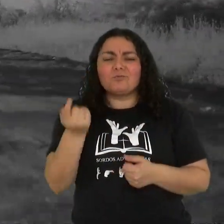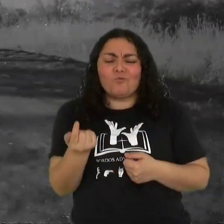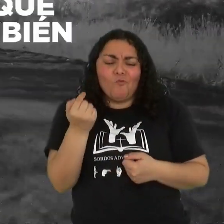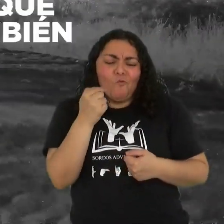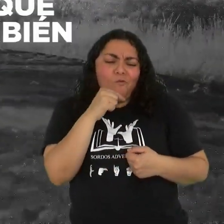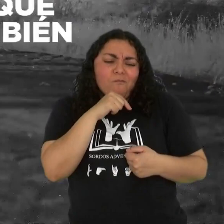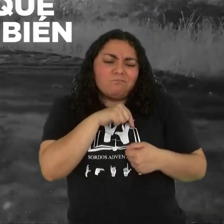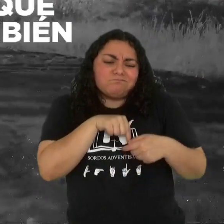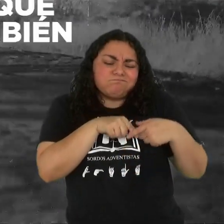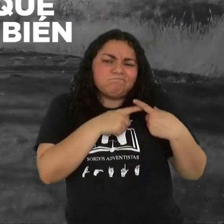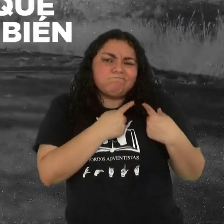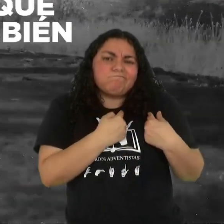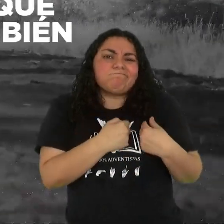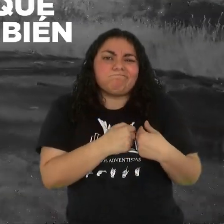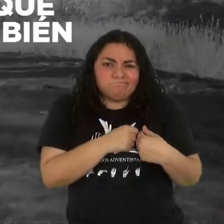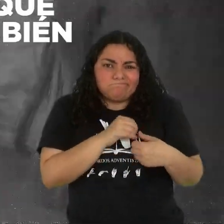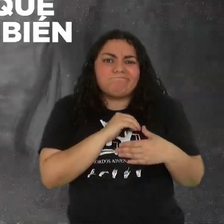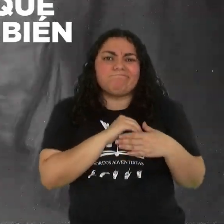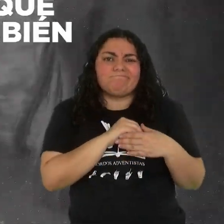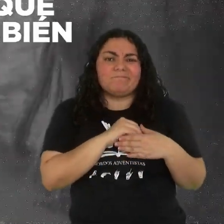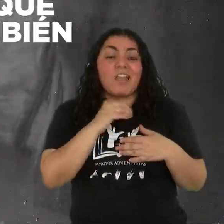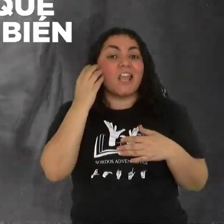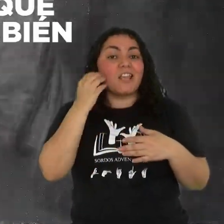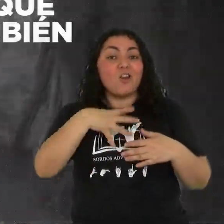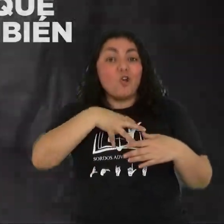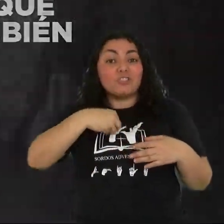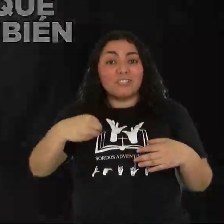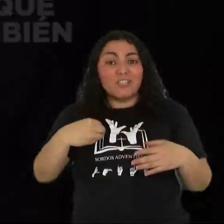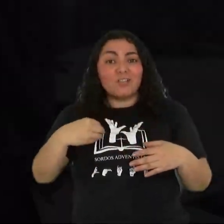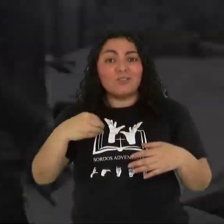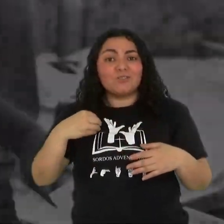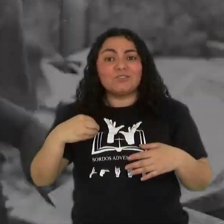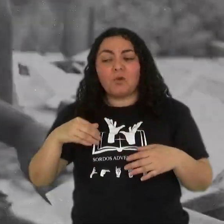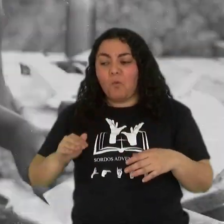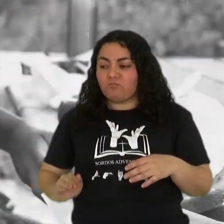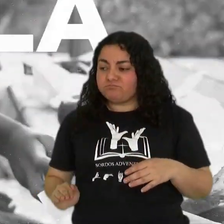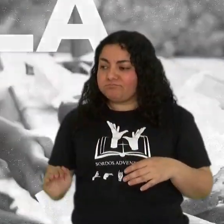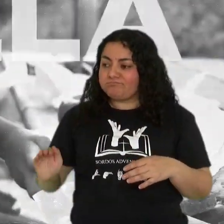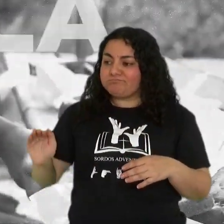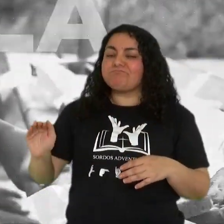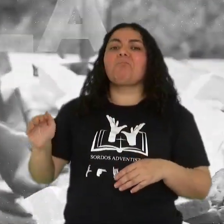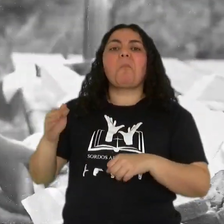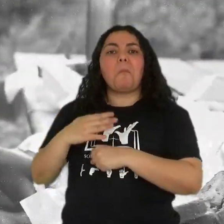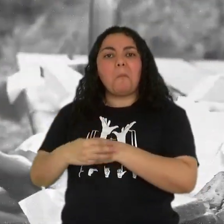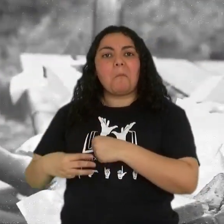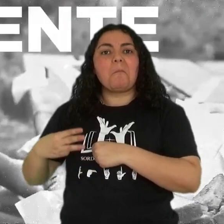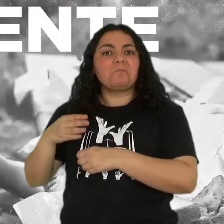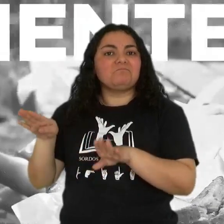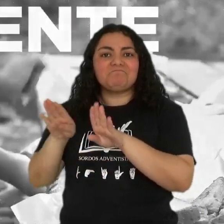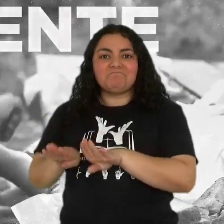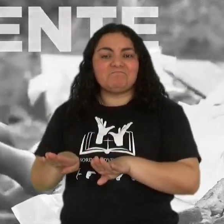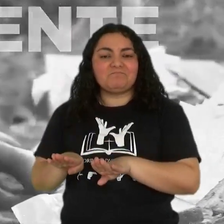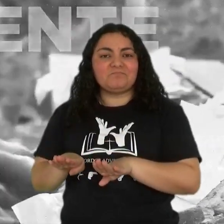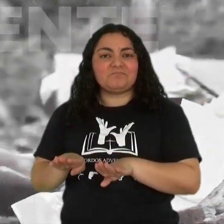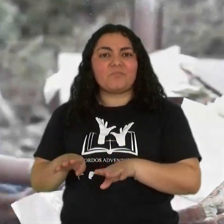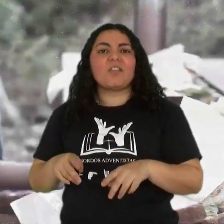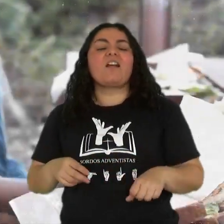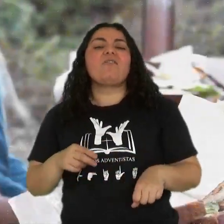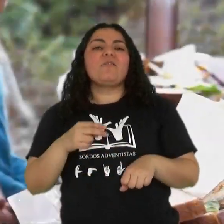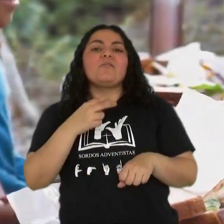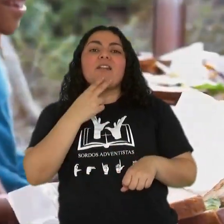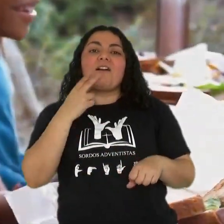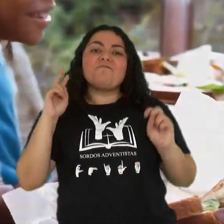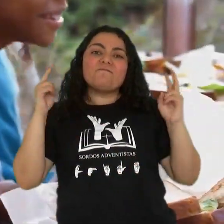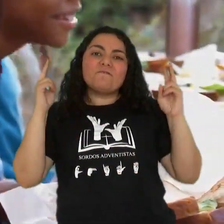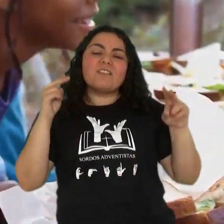arraigadas que sus hijos sintieron que esa era su misión también. Tener una vida sencilla y dar generosamente es algo que